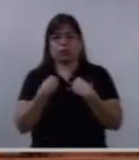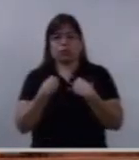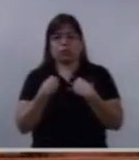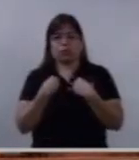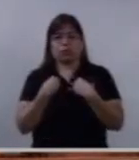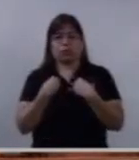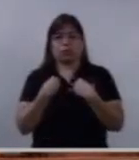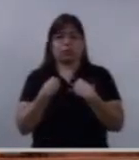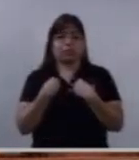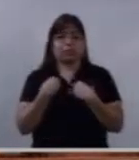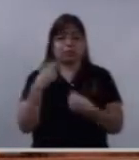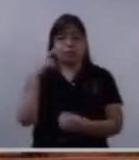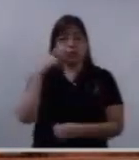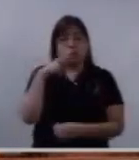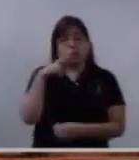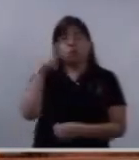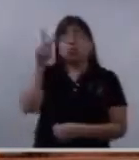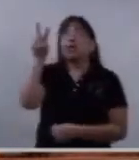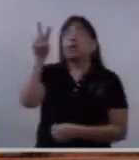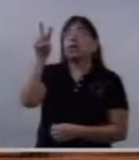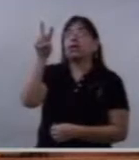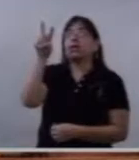Solo mirando a Jesús,